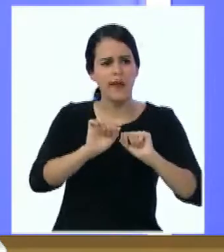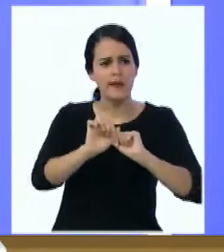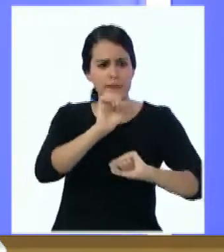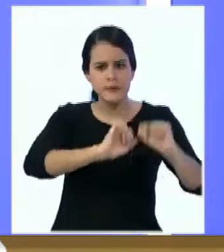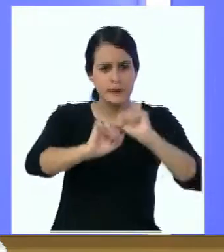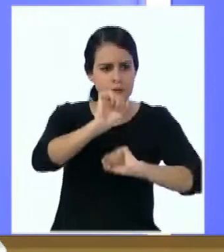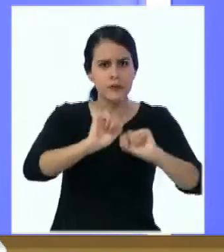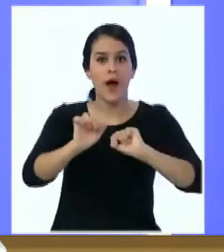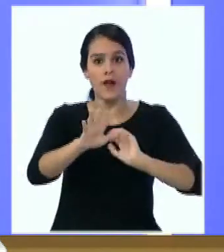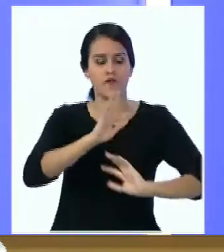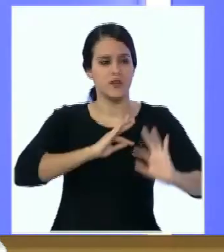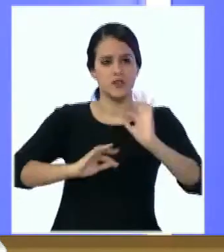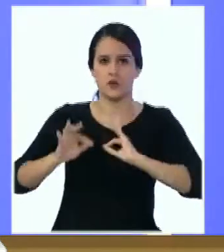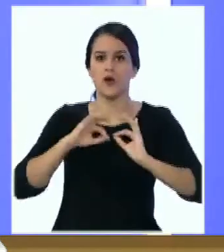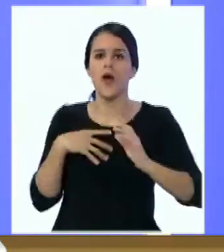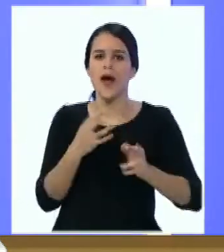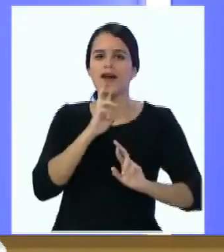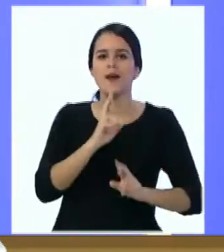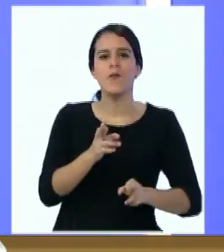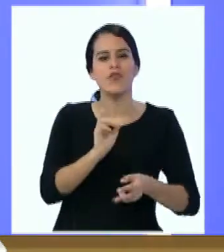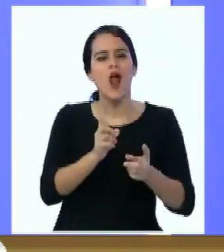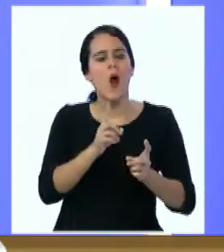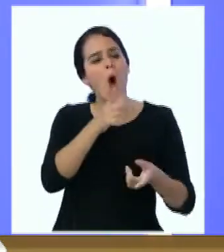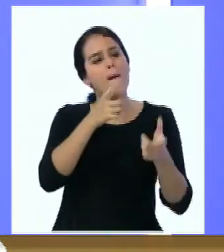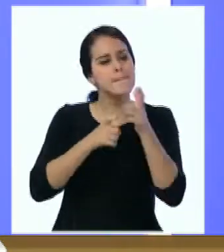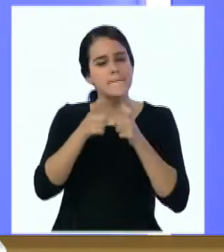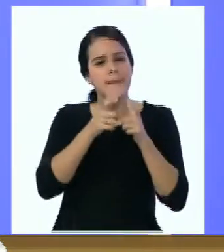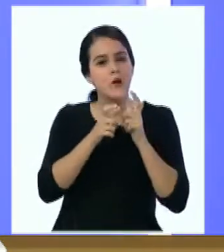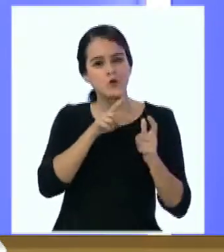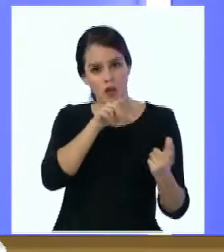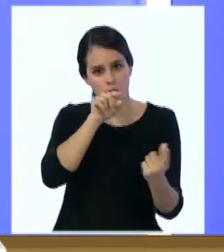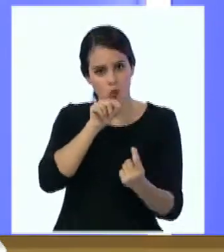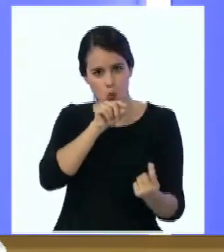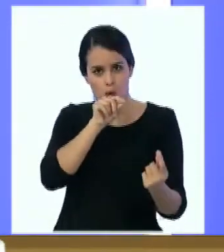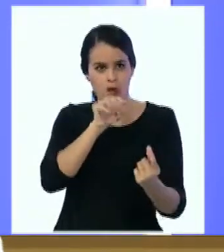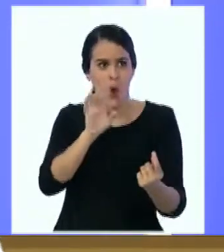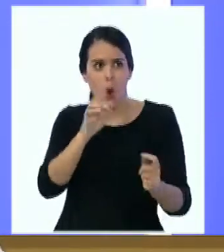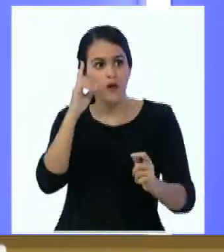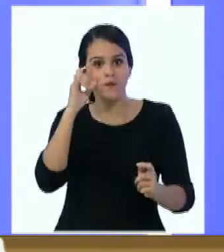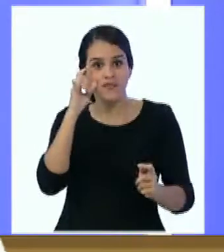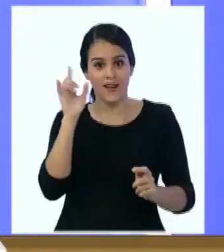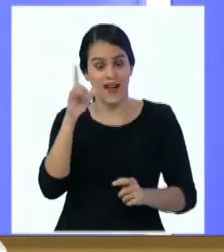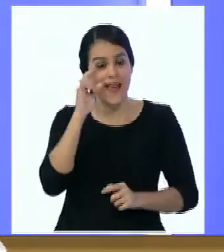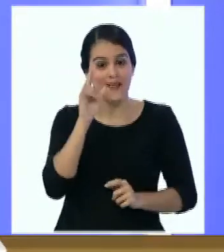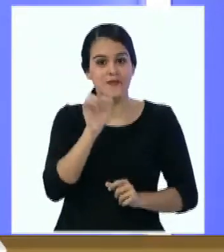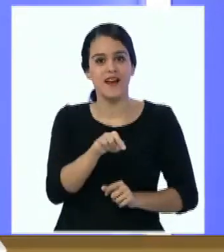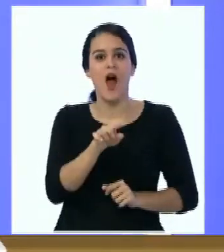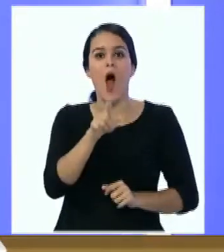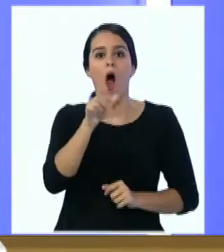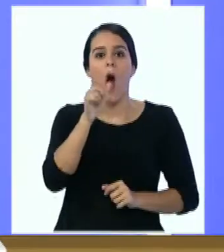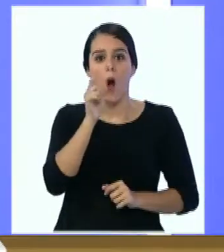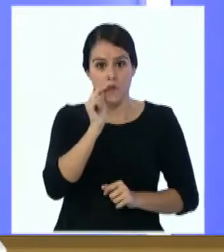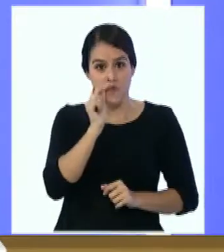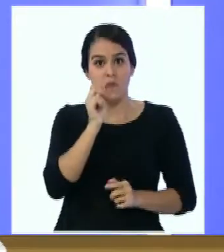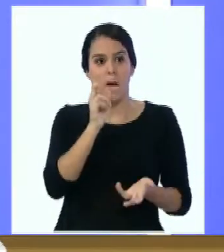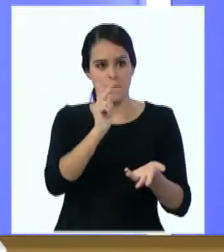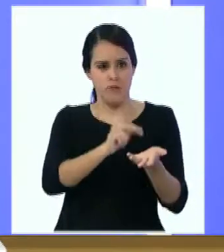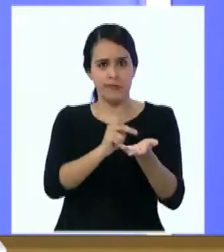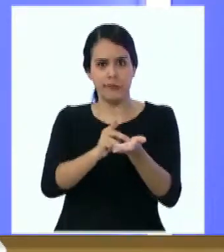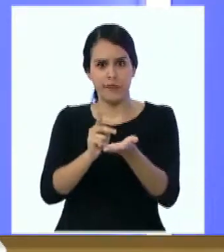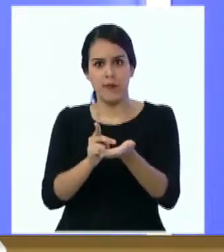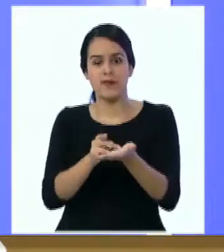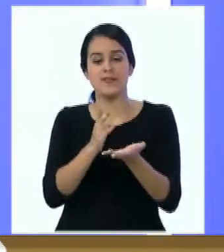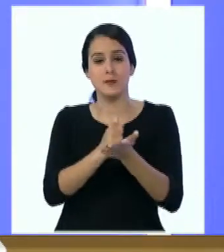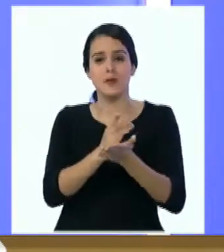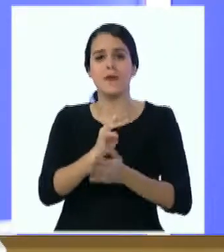y vamos a responder algunas preguntas que nos llegan a través de las redes sociales en este caso por Instagram, este es un usuario que participa bastante con nosotros es